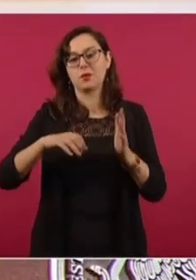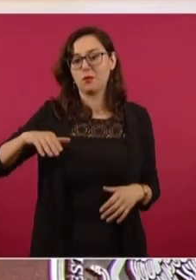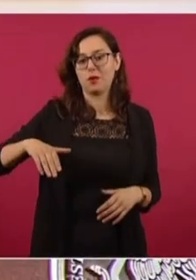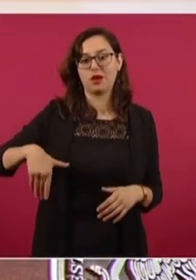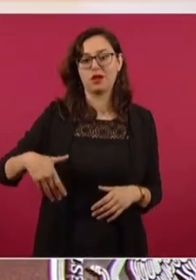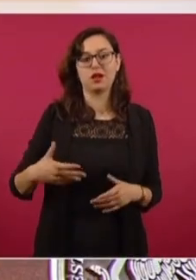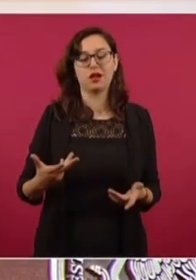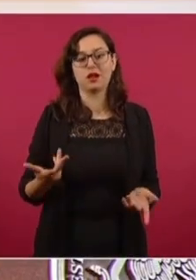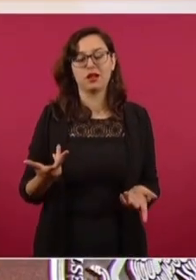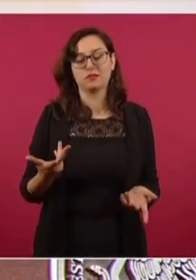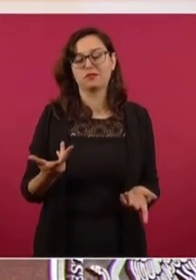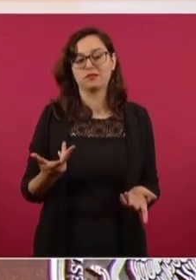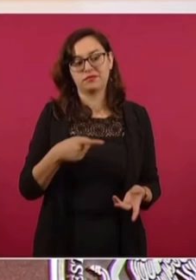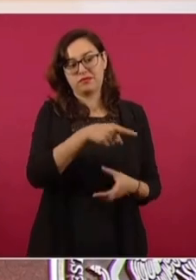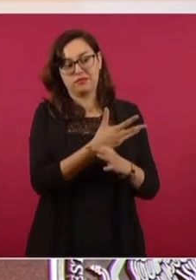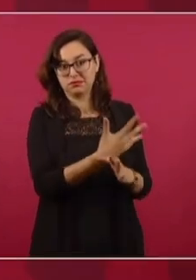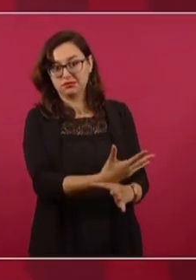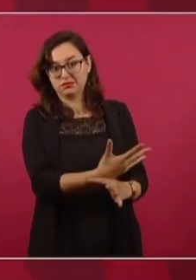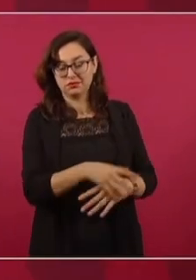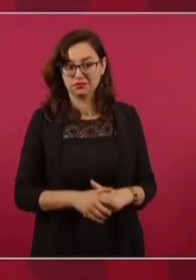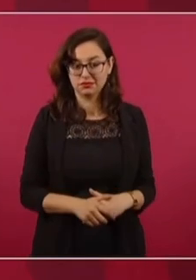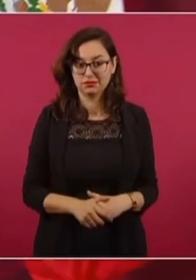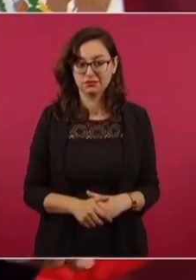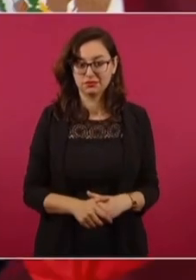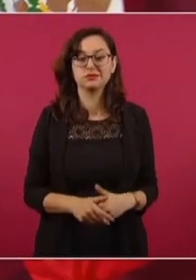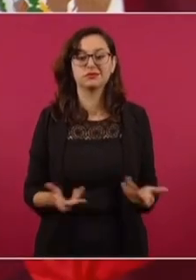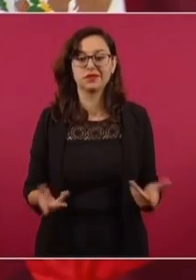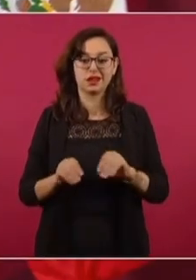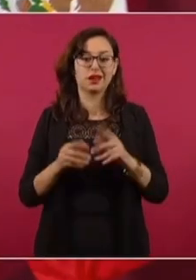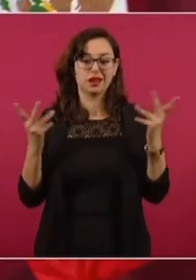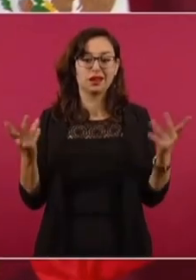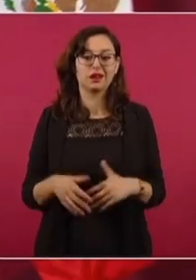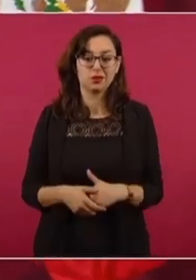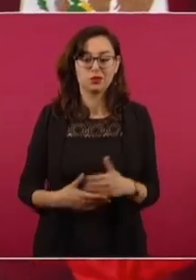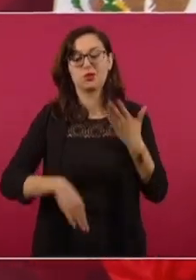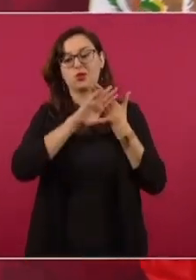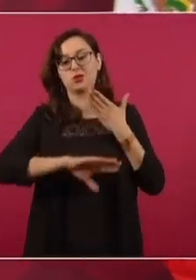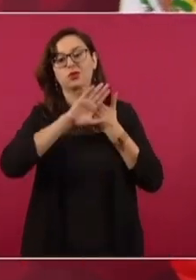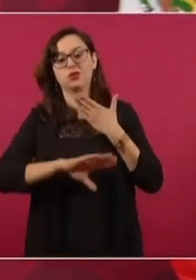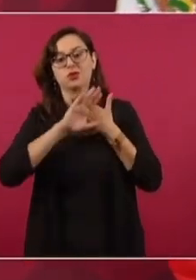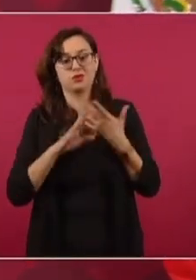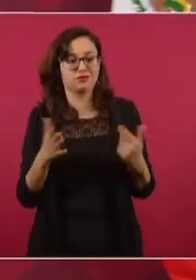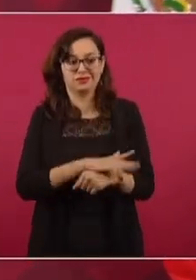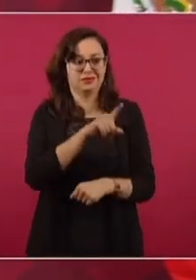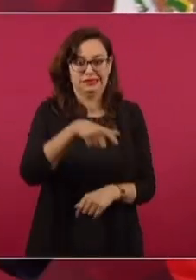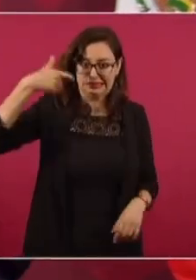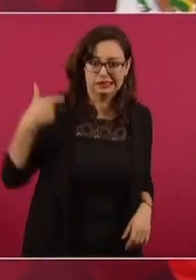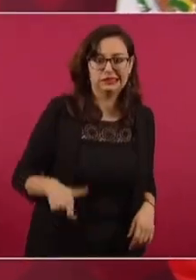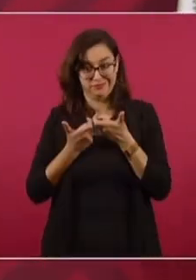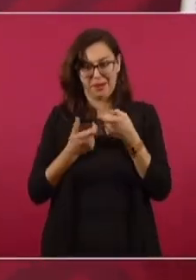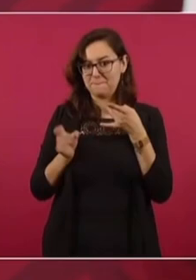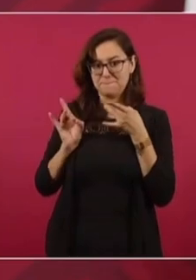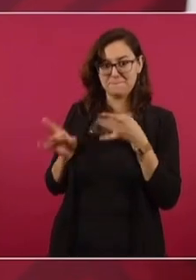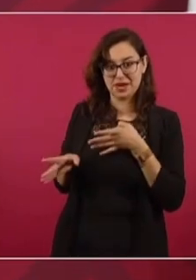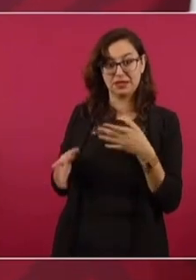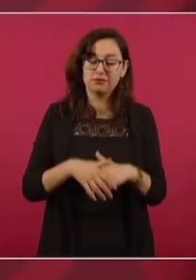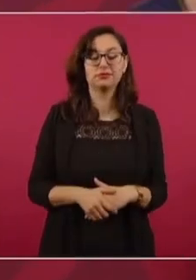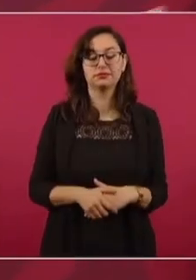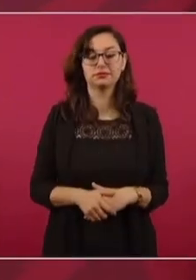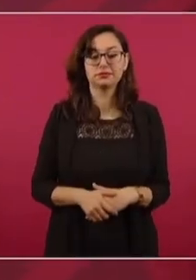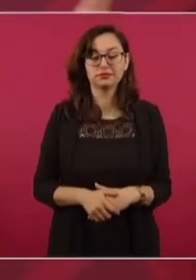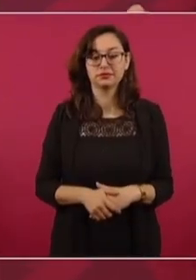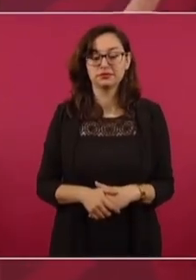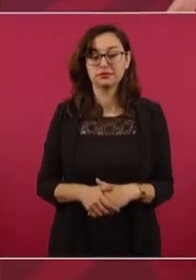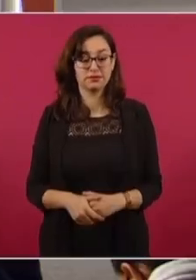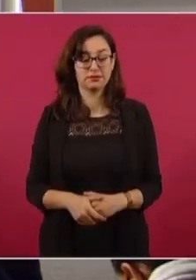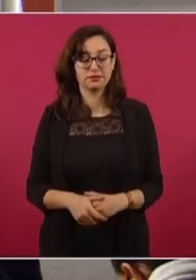que yo estaba del lado de los tiranos. Pues entiende, ¿quién paga tanto dinero? Ojalá y no los aclare. Entonces,